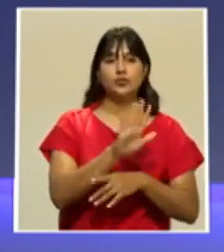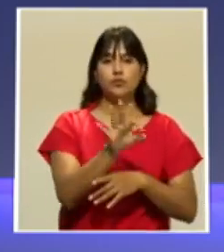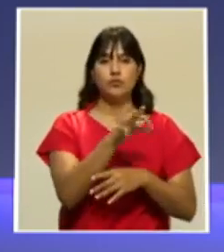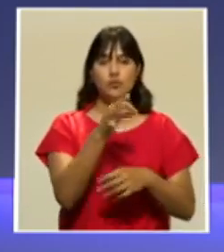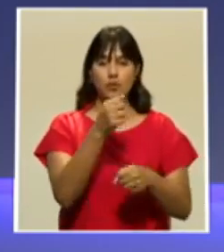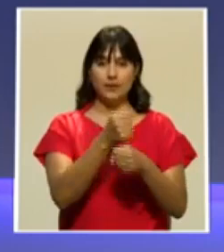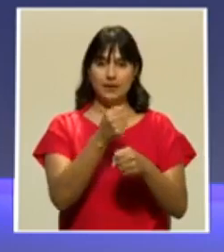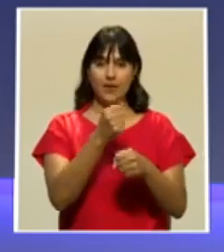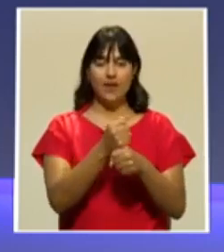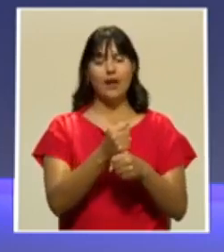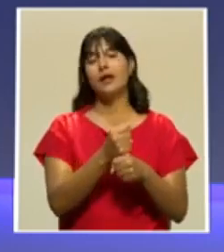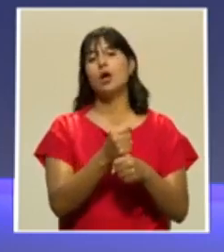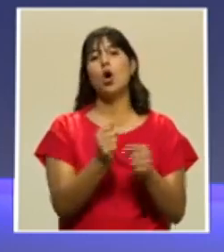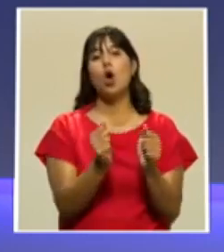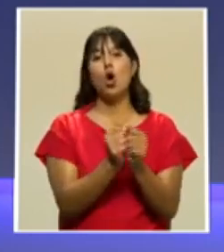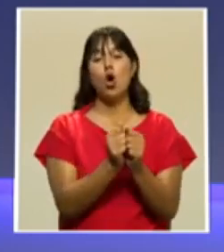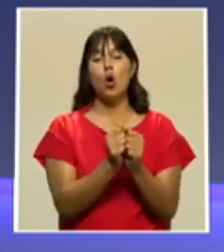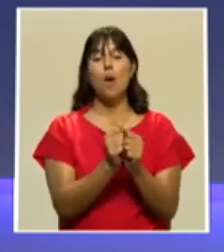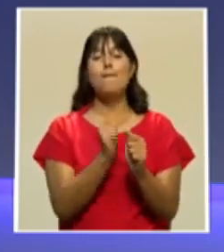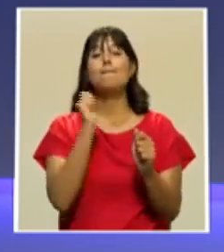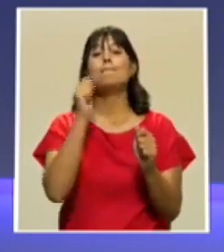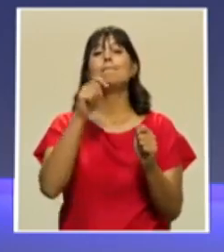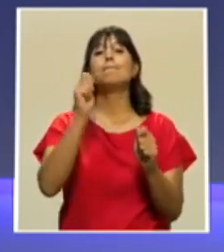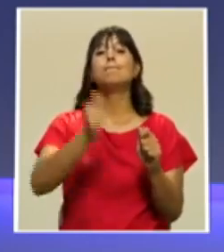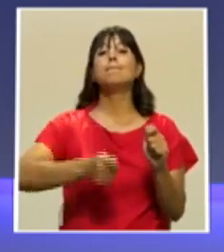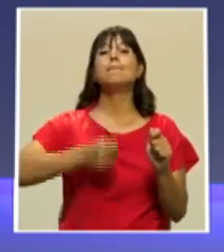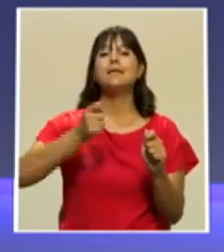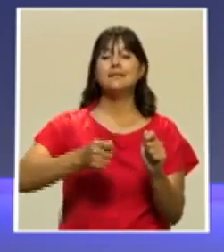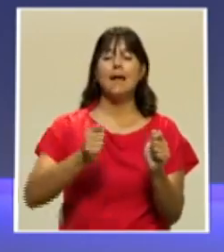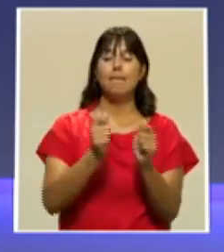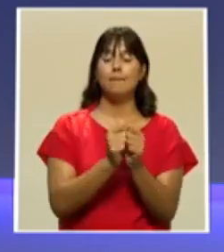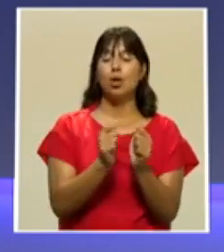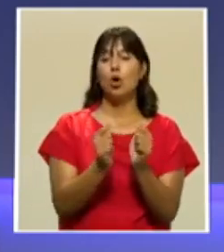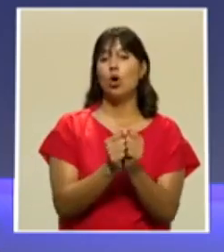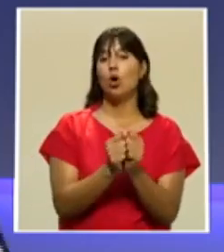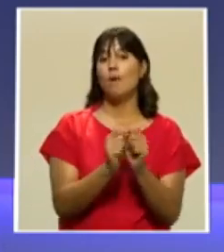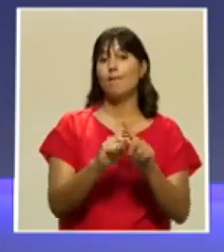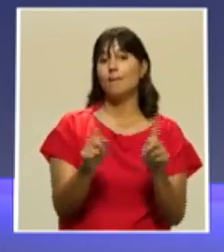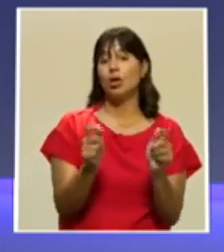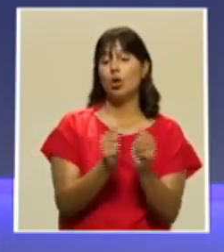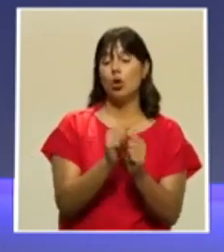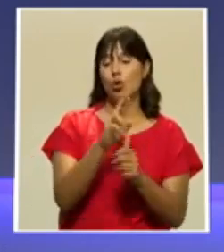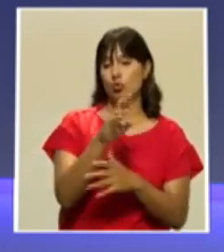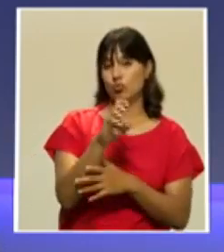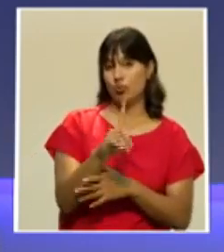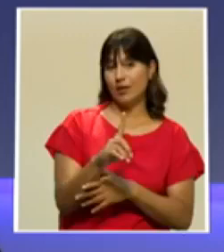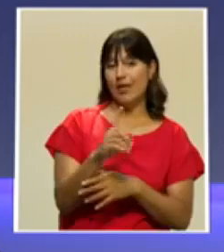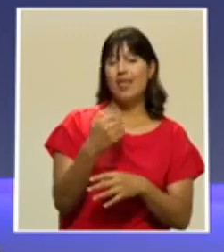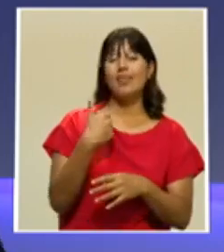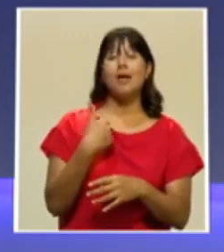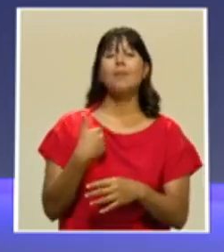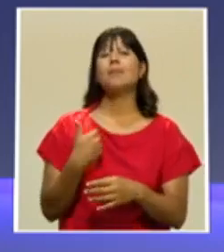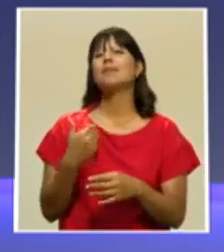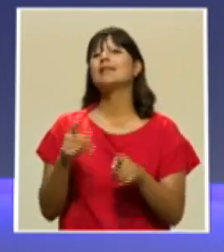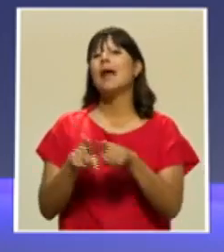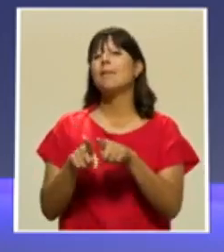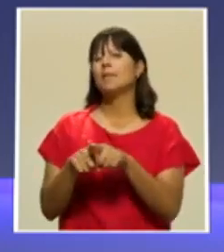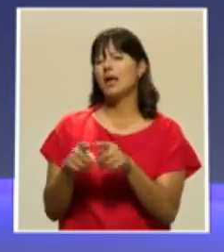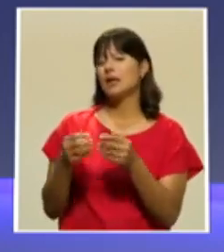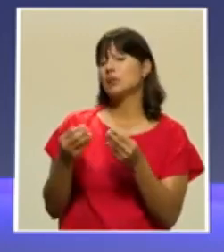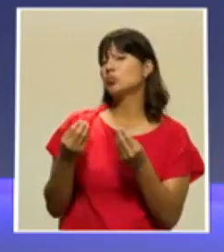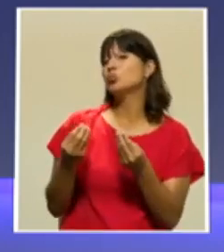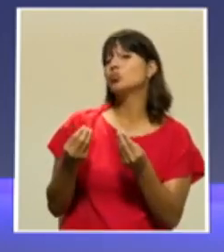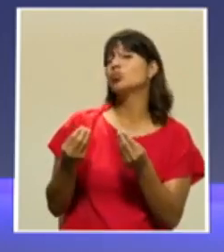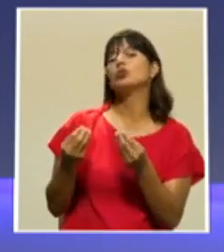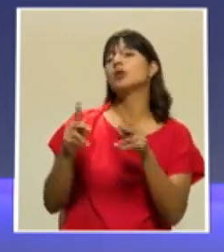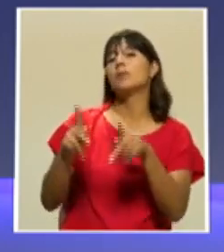porque eso es su modo de vida. También hay mucho capital ahí invertido. ¿Cuánto vale uno de los